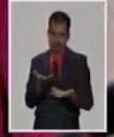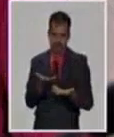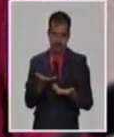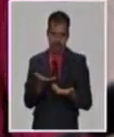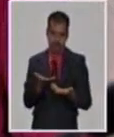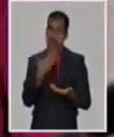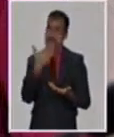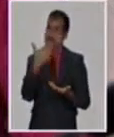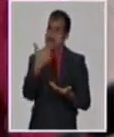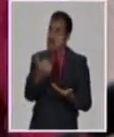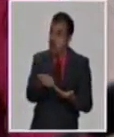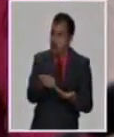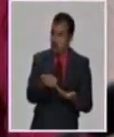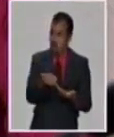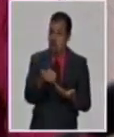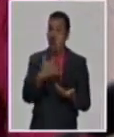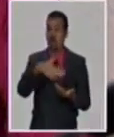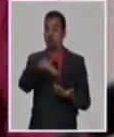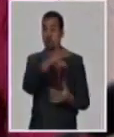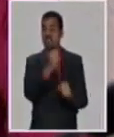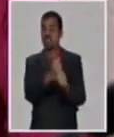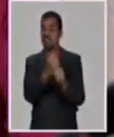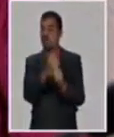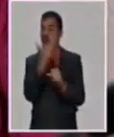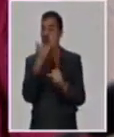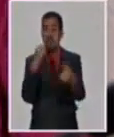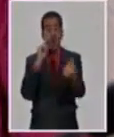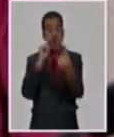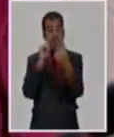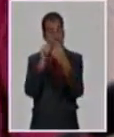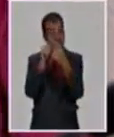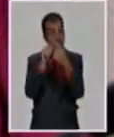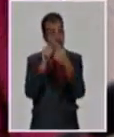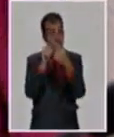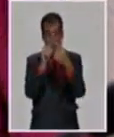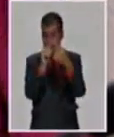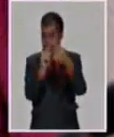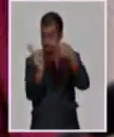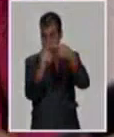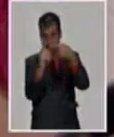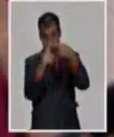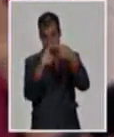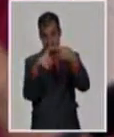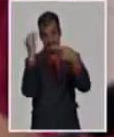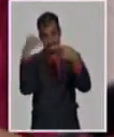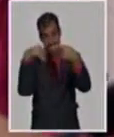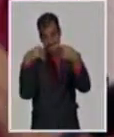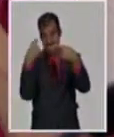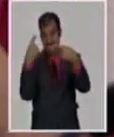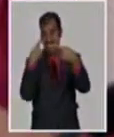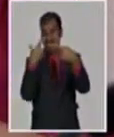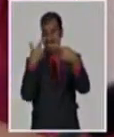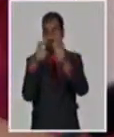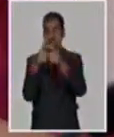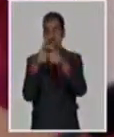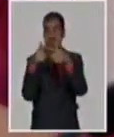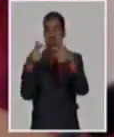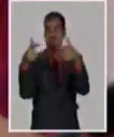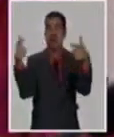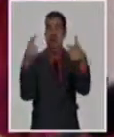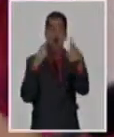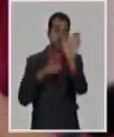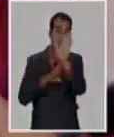pero todas las dinámicas nos conducen a lo como se llama la mesa, al avance progresivo,